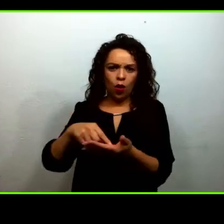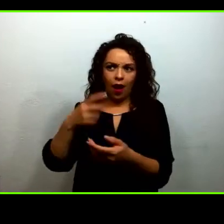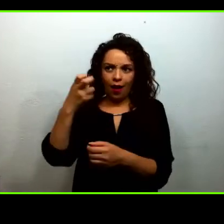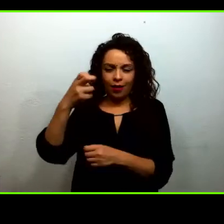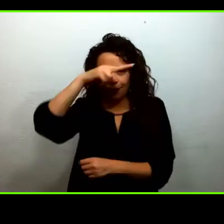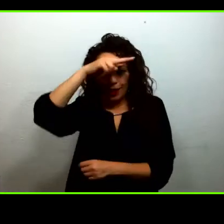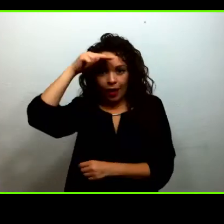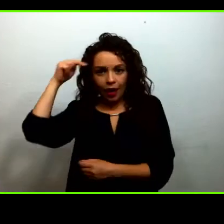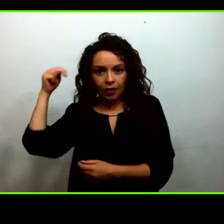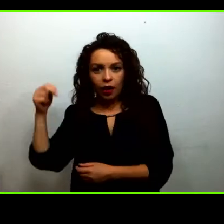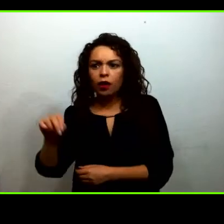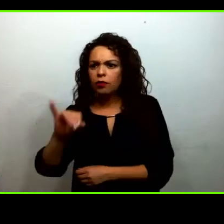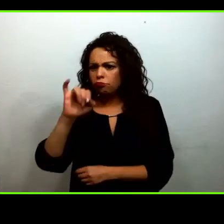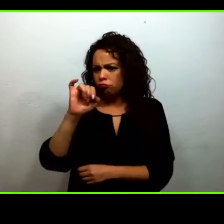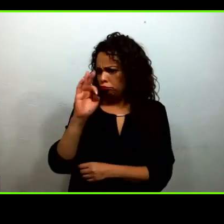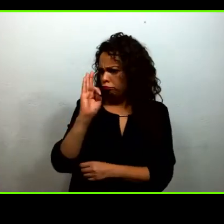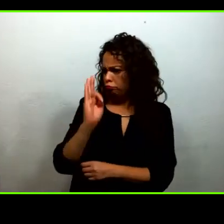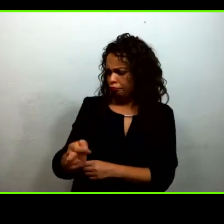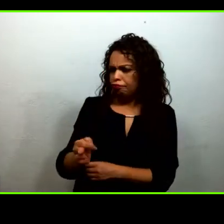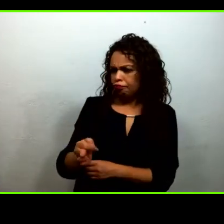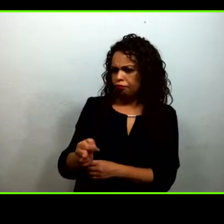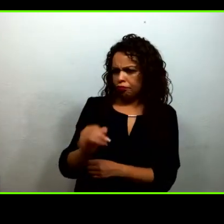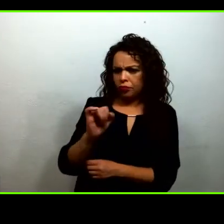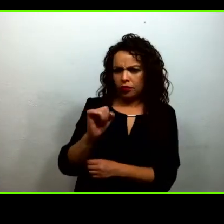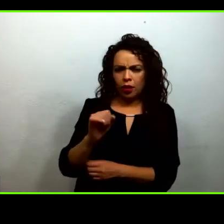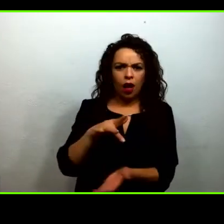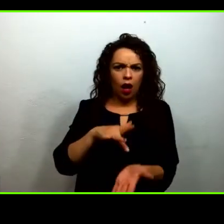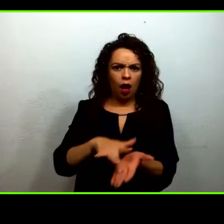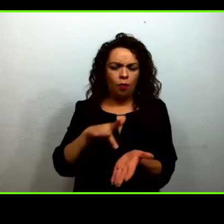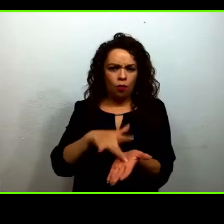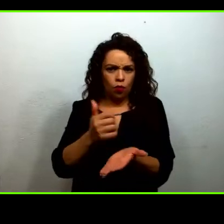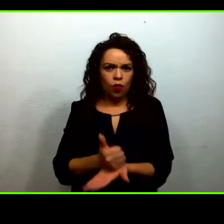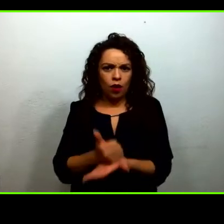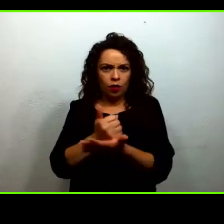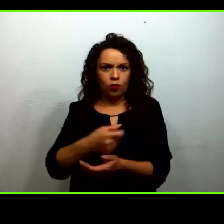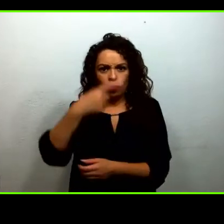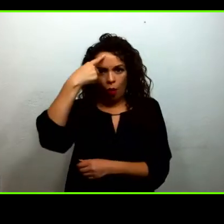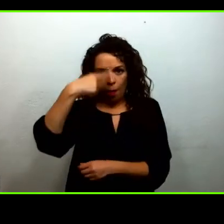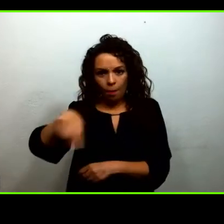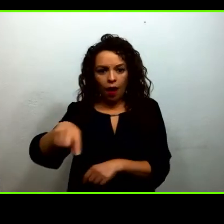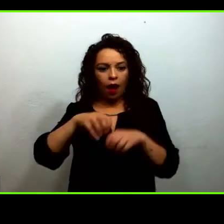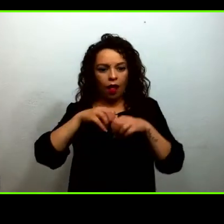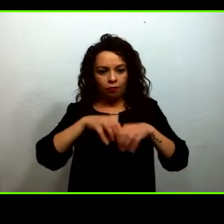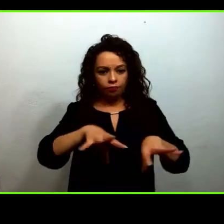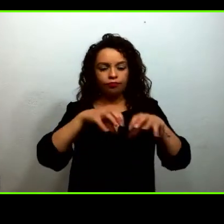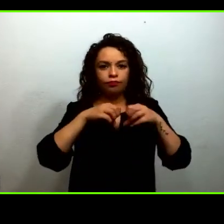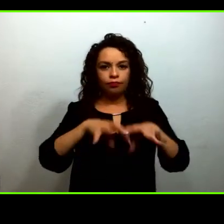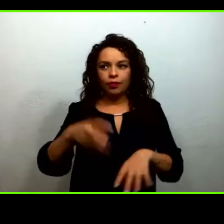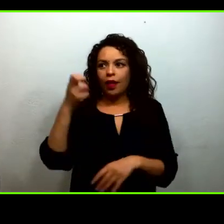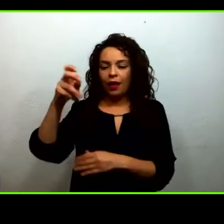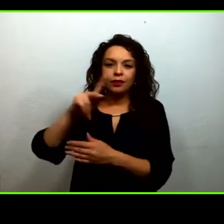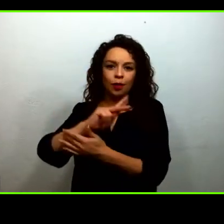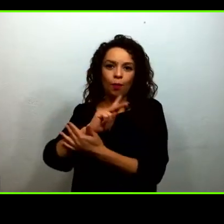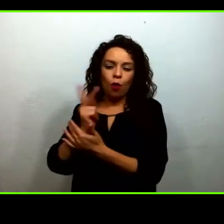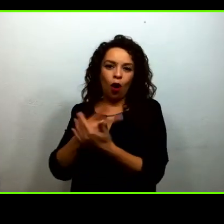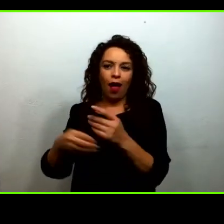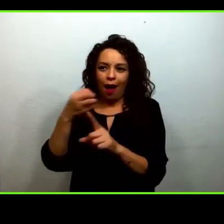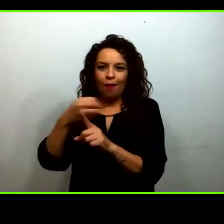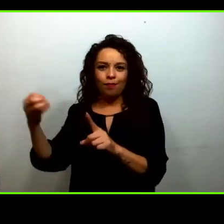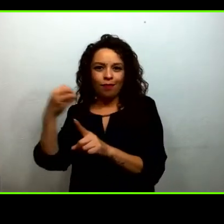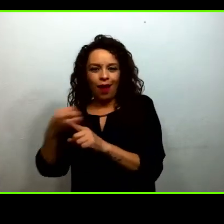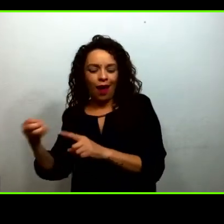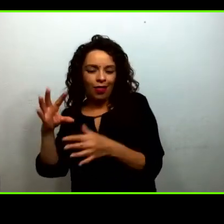espacio para retransmitir alguno de sus programas entonces de esta experiencia